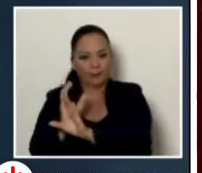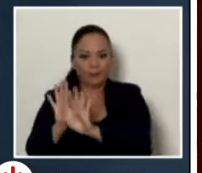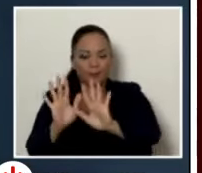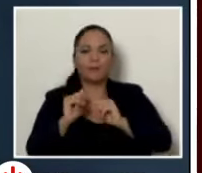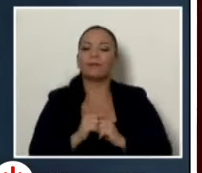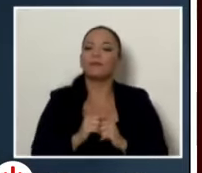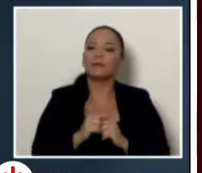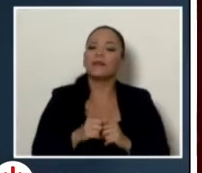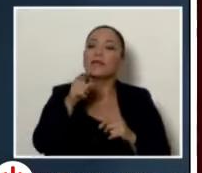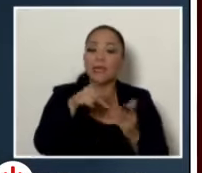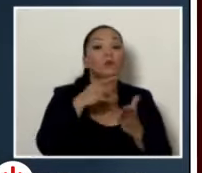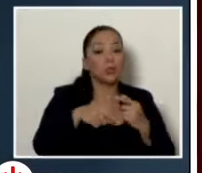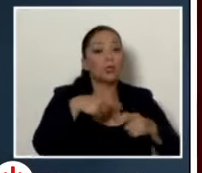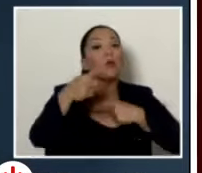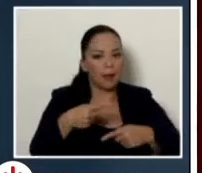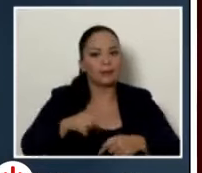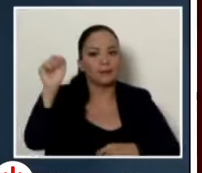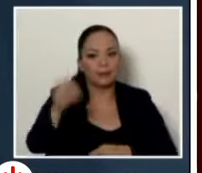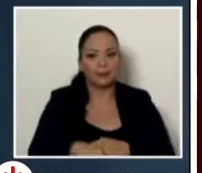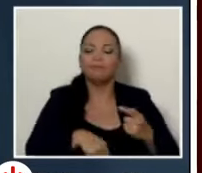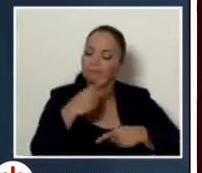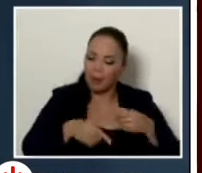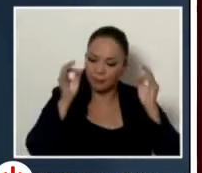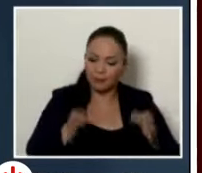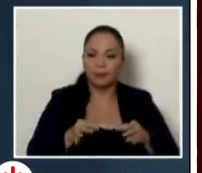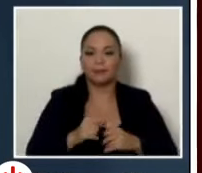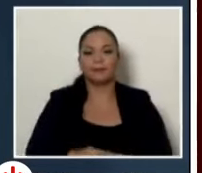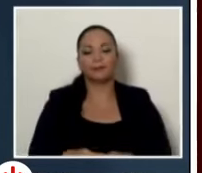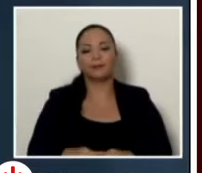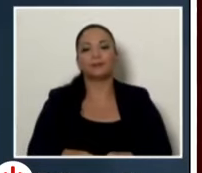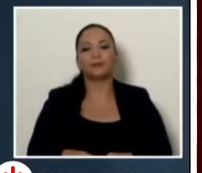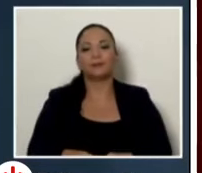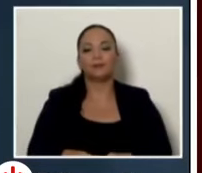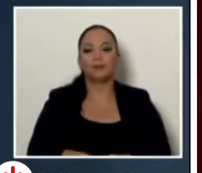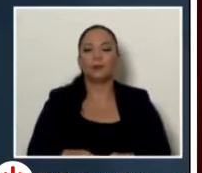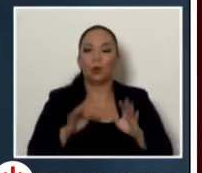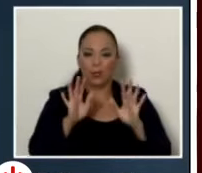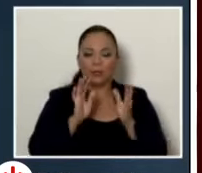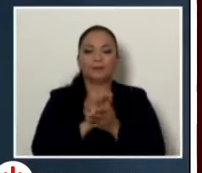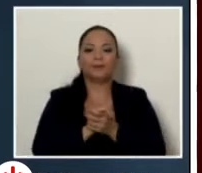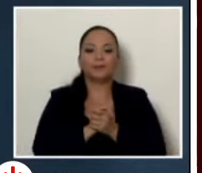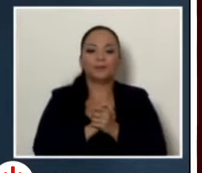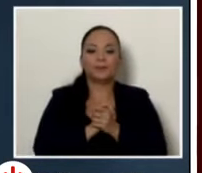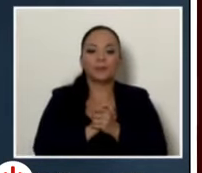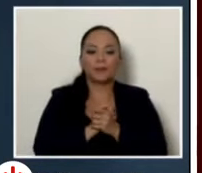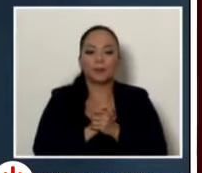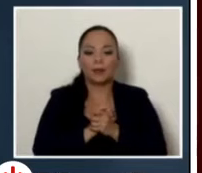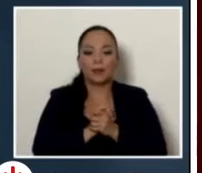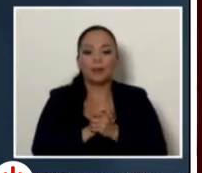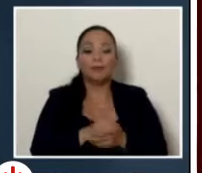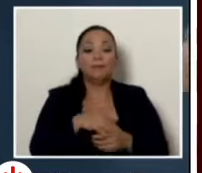proyecto va porque va porque va lo segundo sería indicar que la construcción la estaríamos